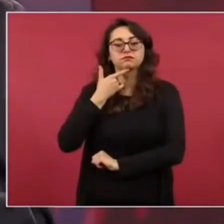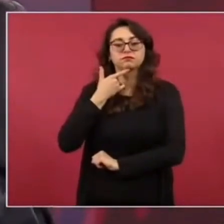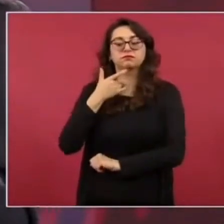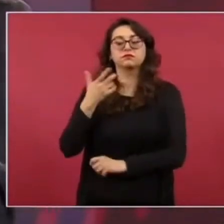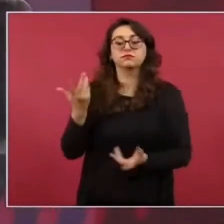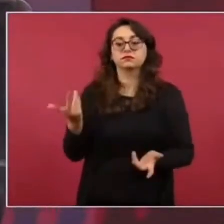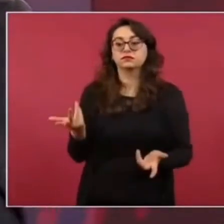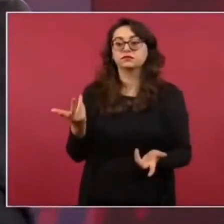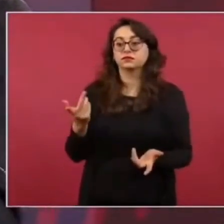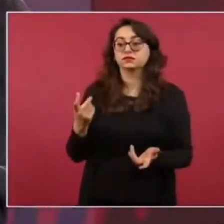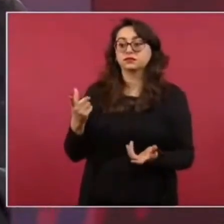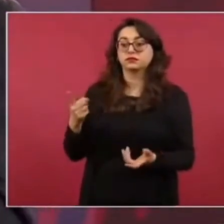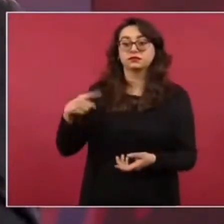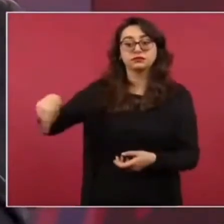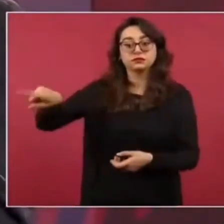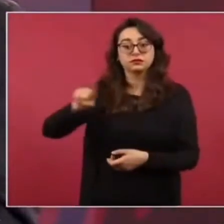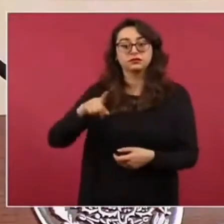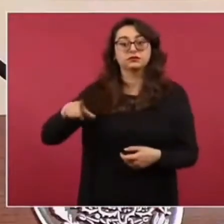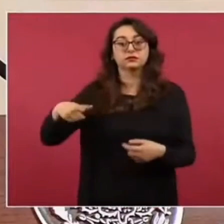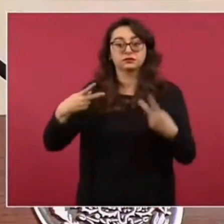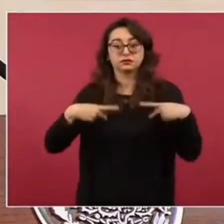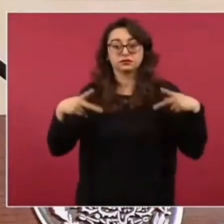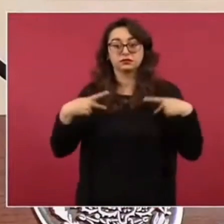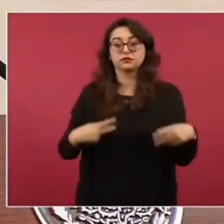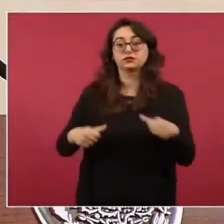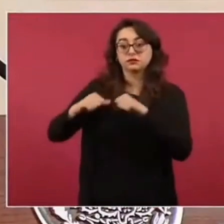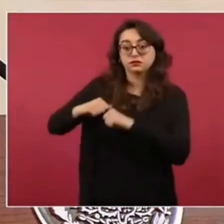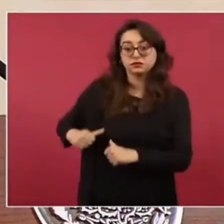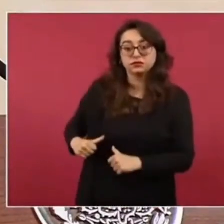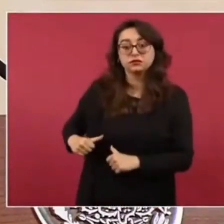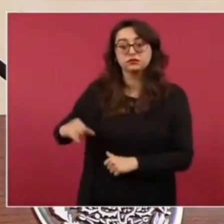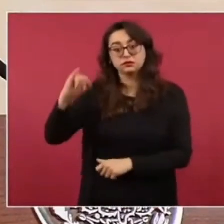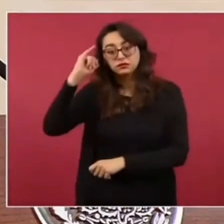todas las autoridades de usos y costumbres no cobran.